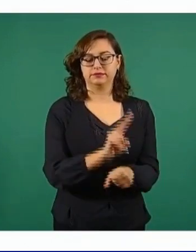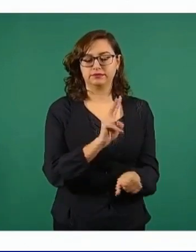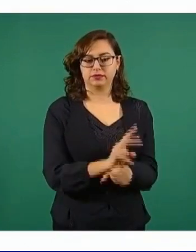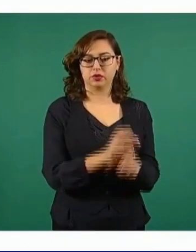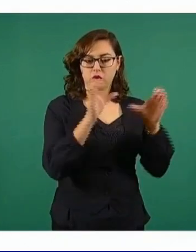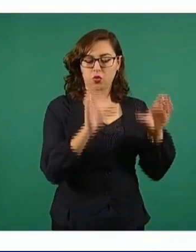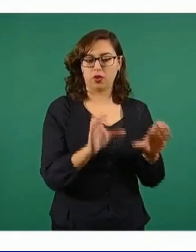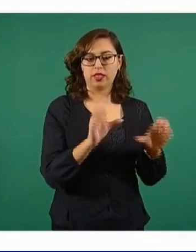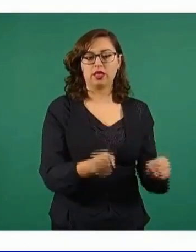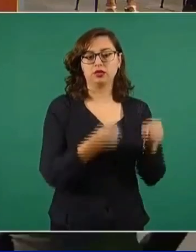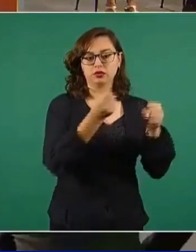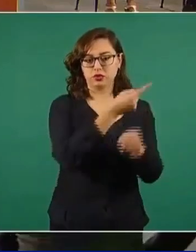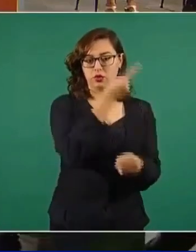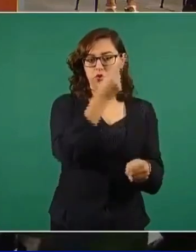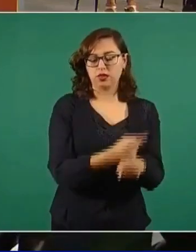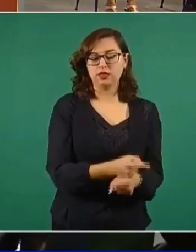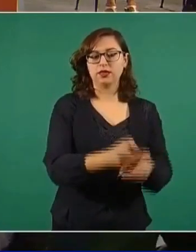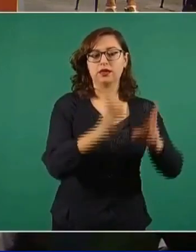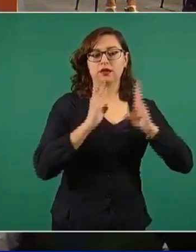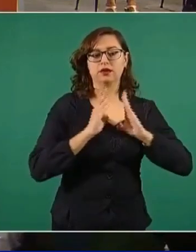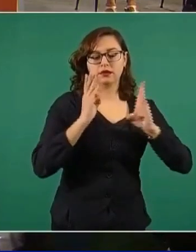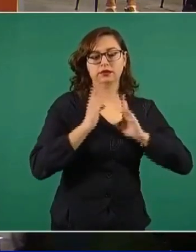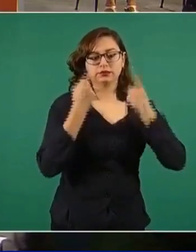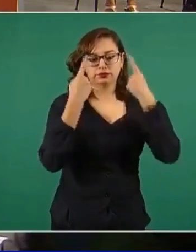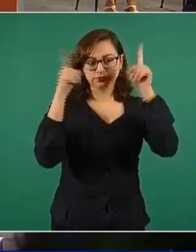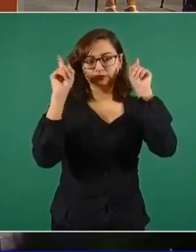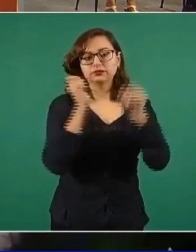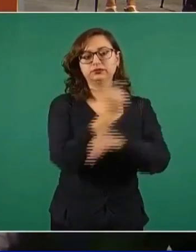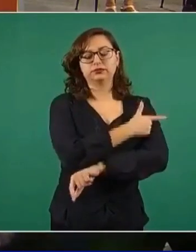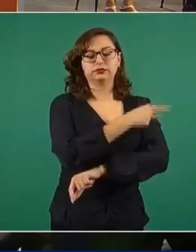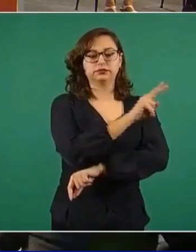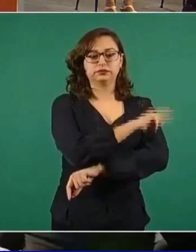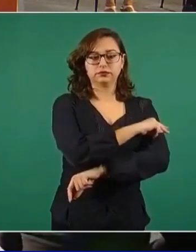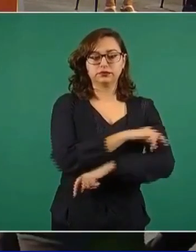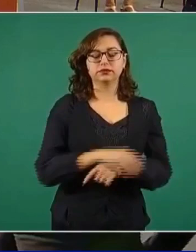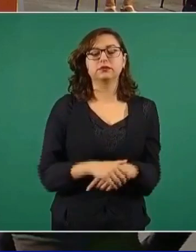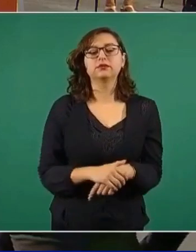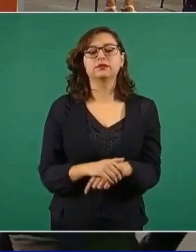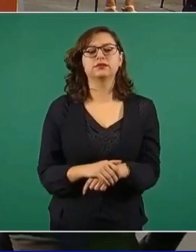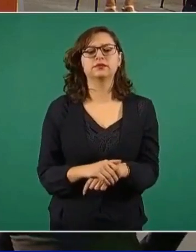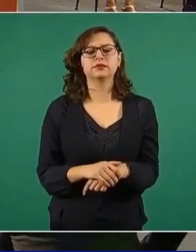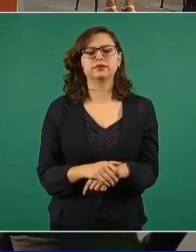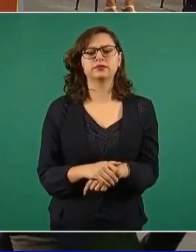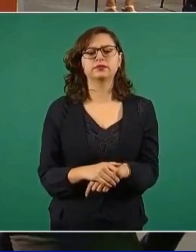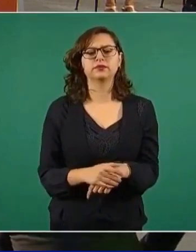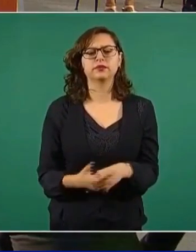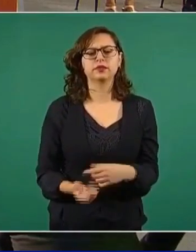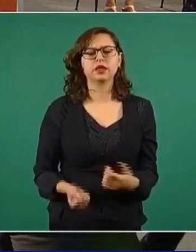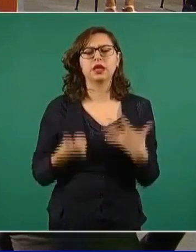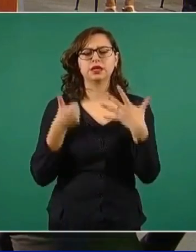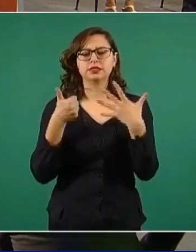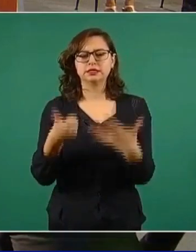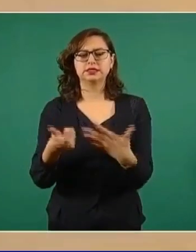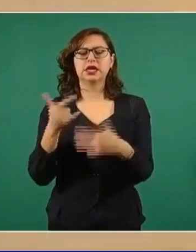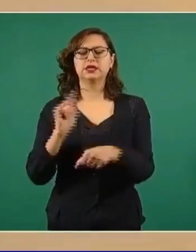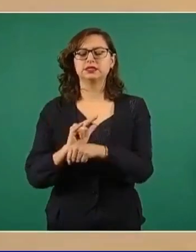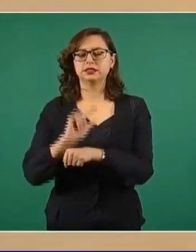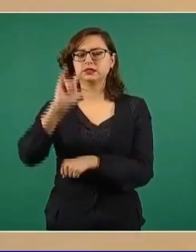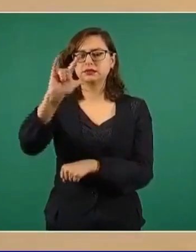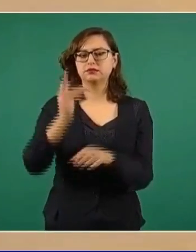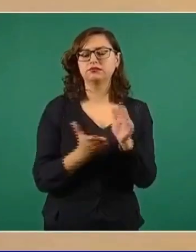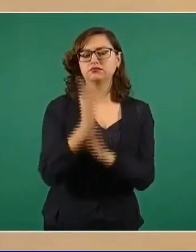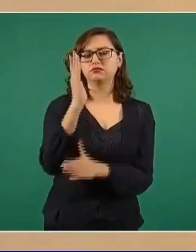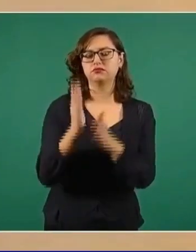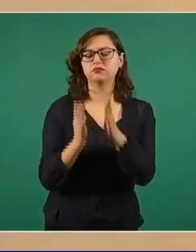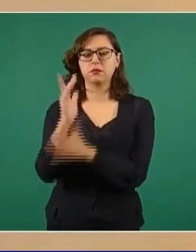y, como mencioné, por parte del Ejército, la Armada y la Guardia Nacional. Se materializaron seis rutas aéreas con